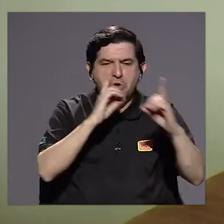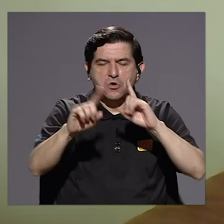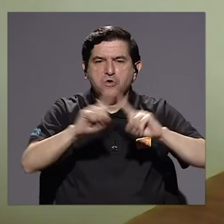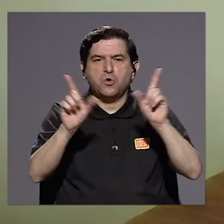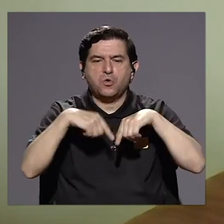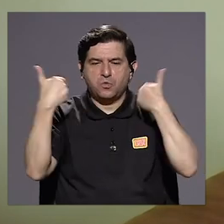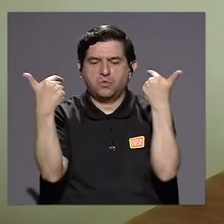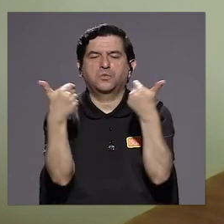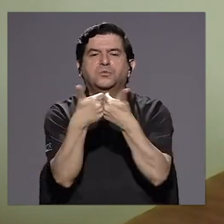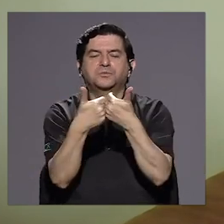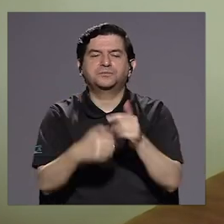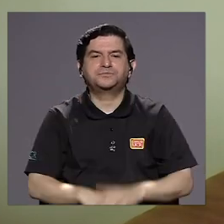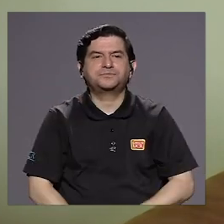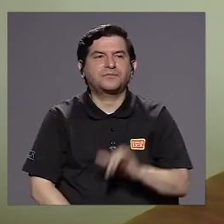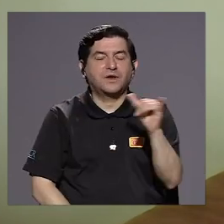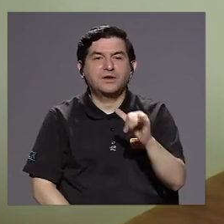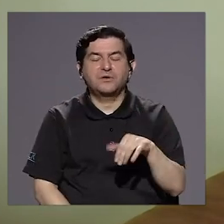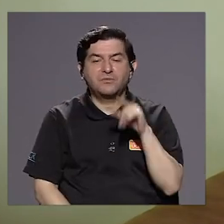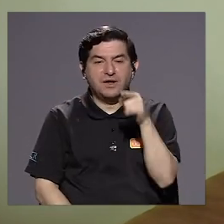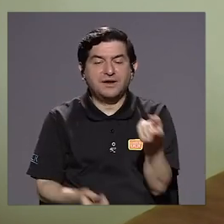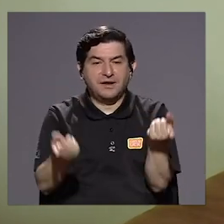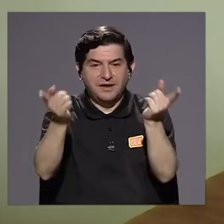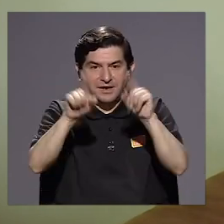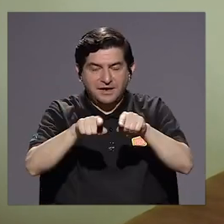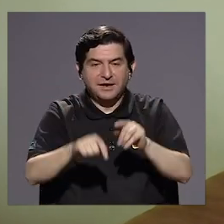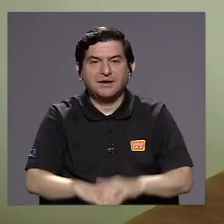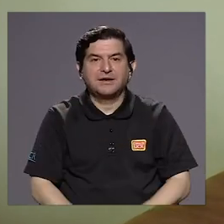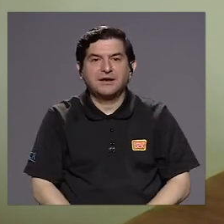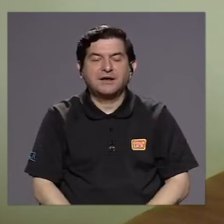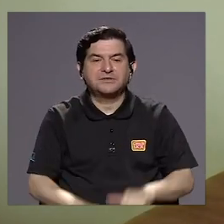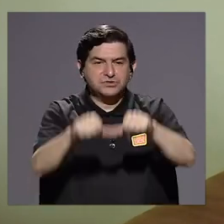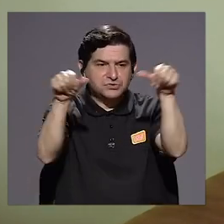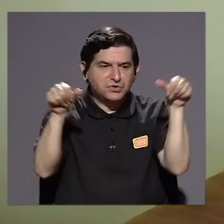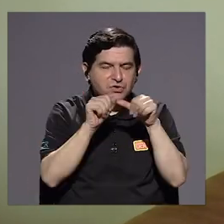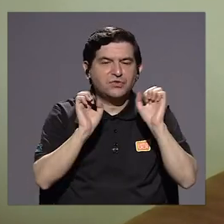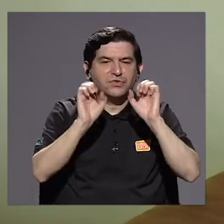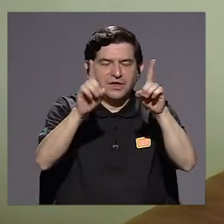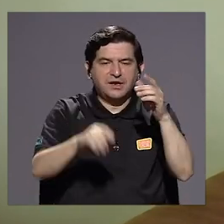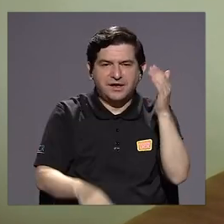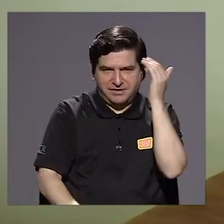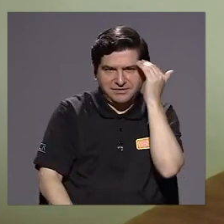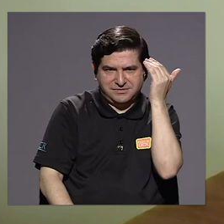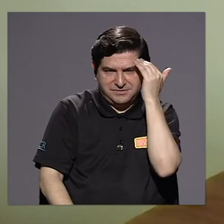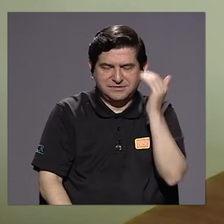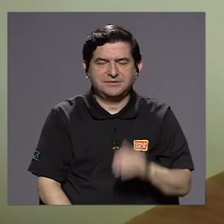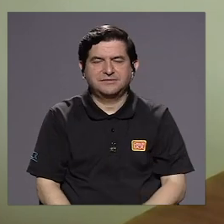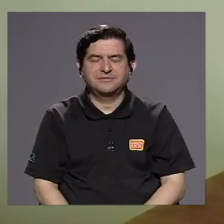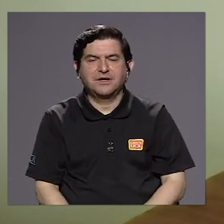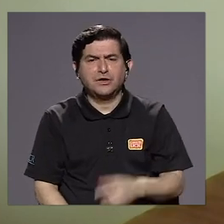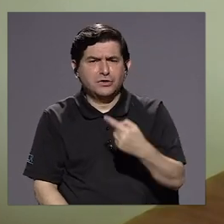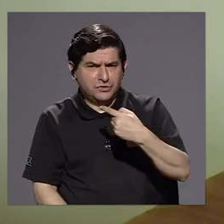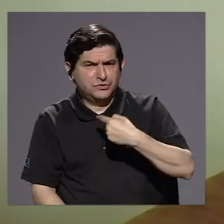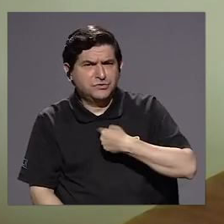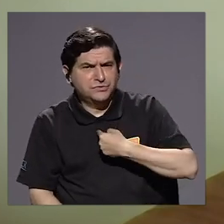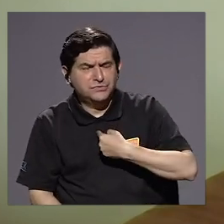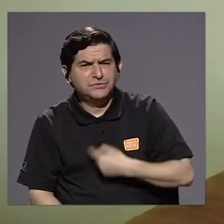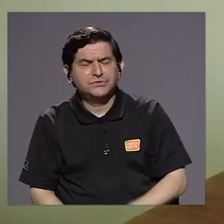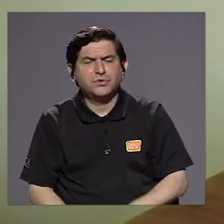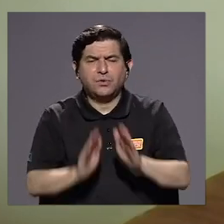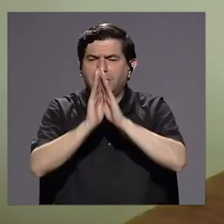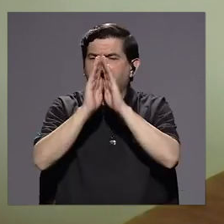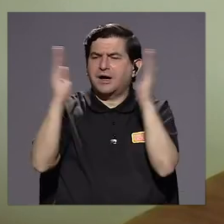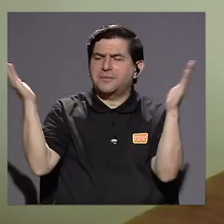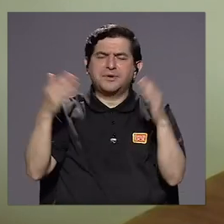sectores, también conocida en el sector también educativo, con los datos, he tenido una